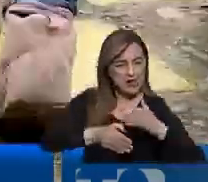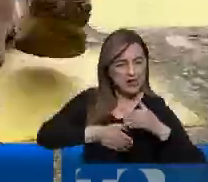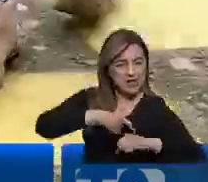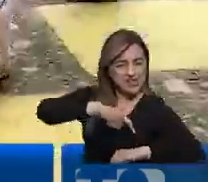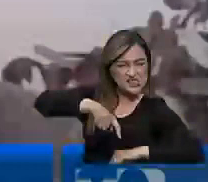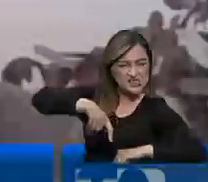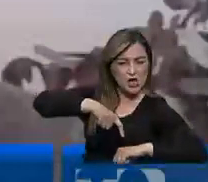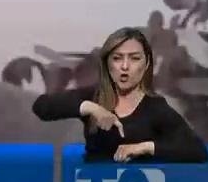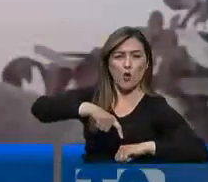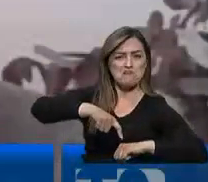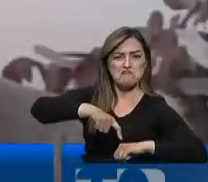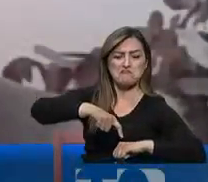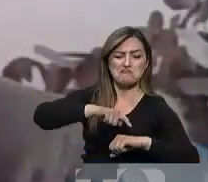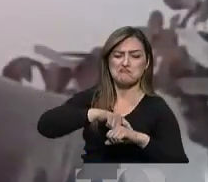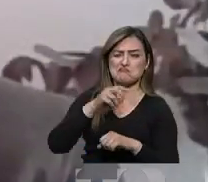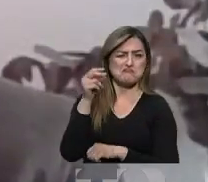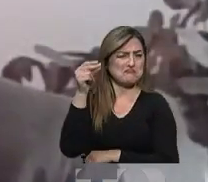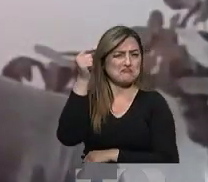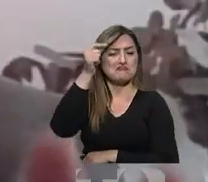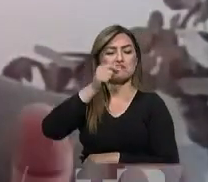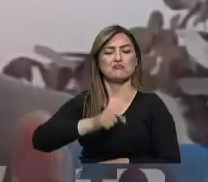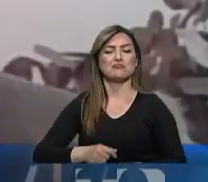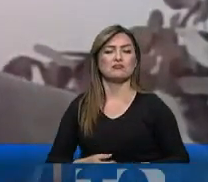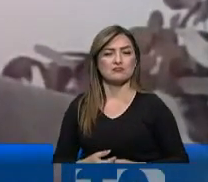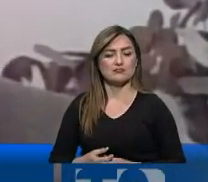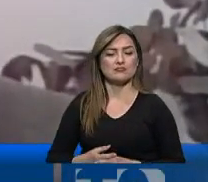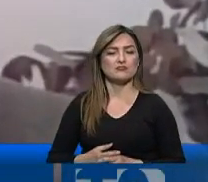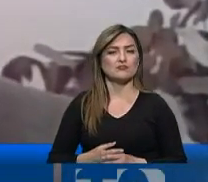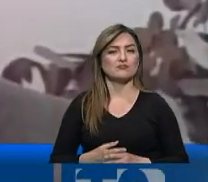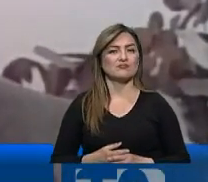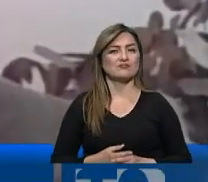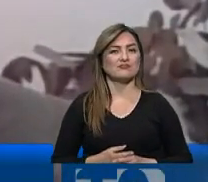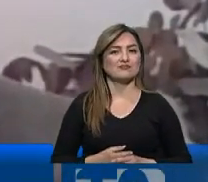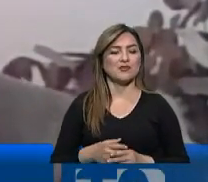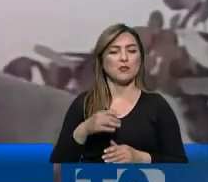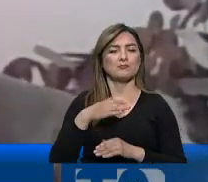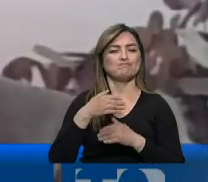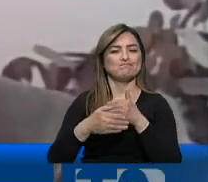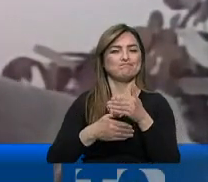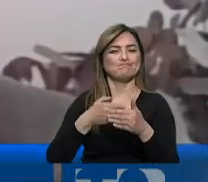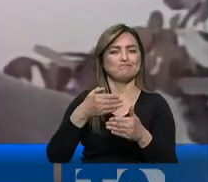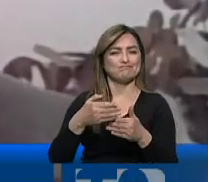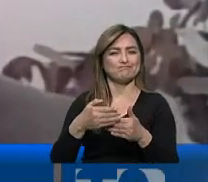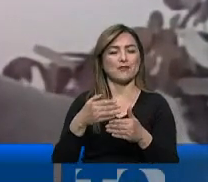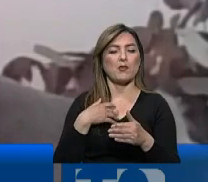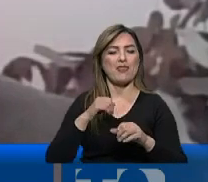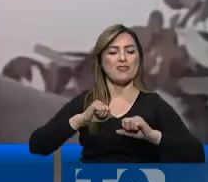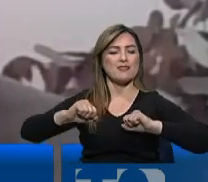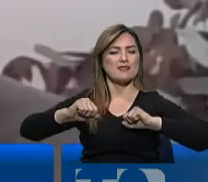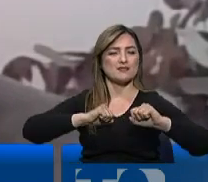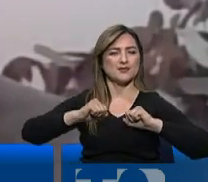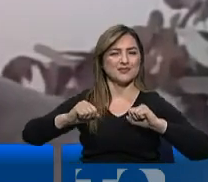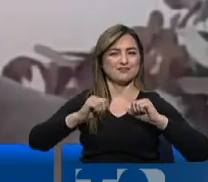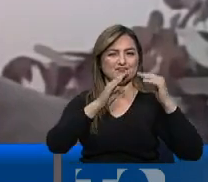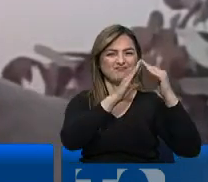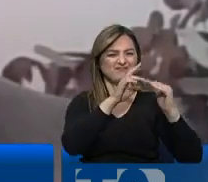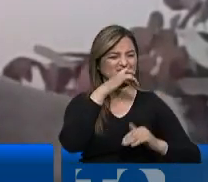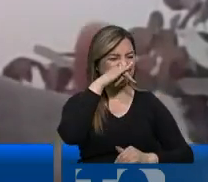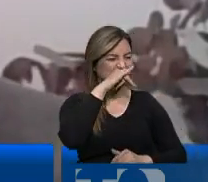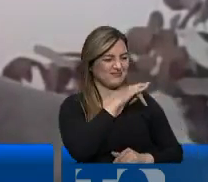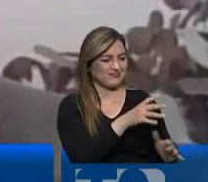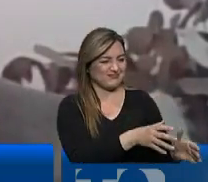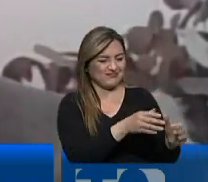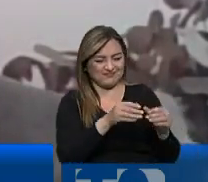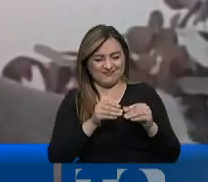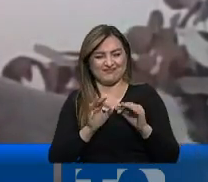adopción en el país. Lograr que reduzcamos a nueve meses la periodicidad para un proceso de adopción